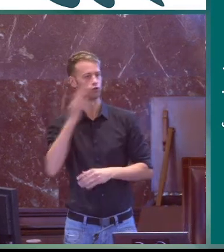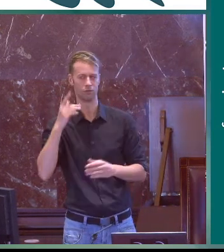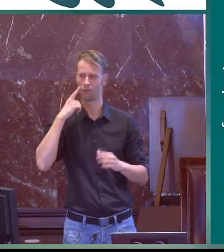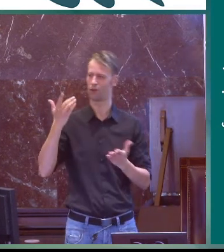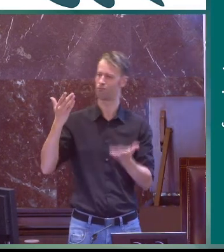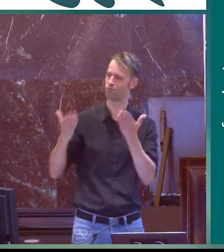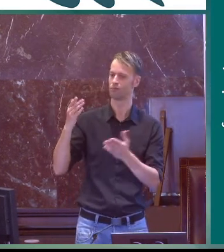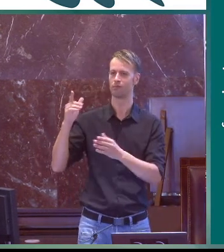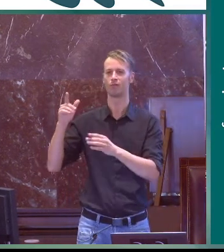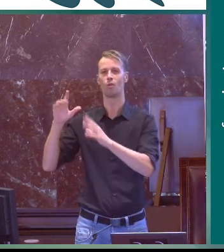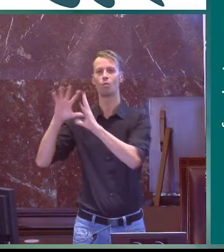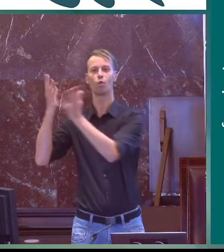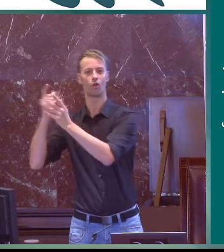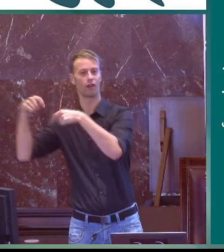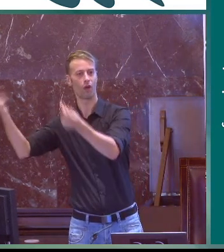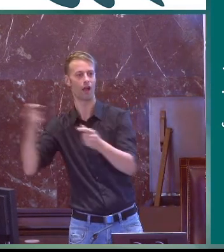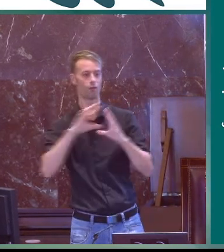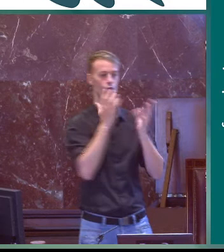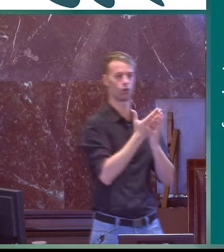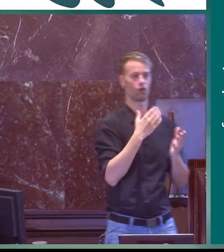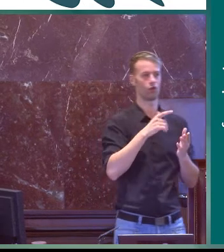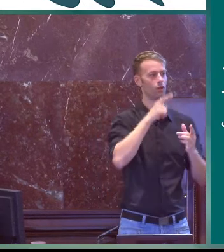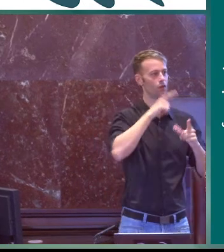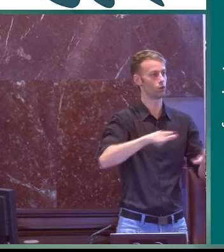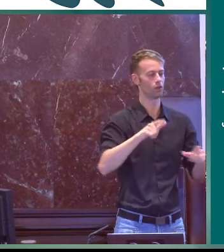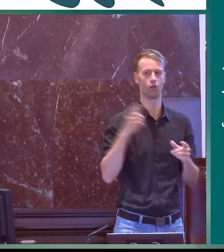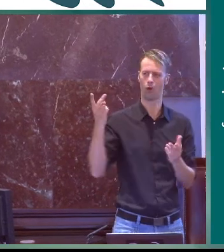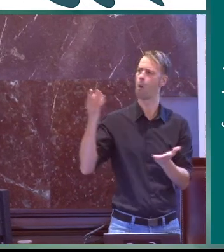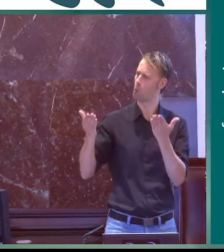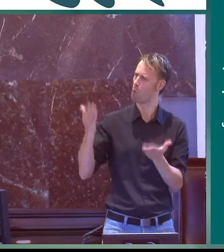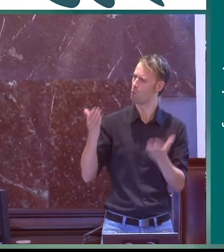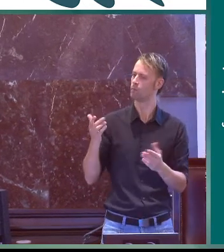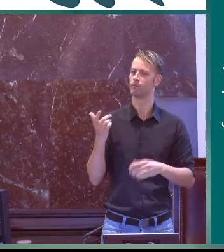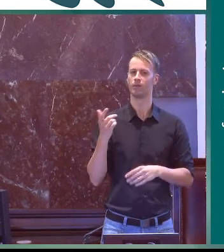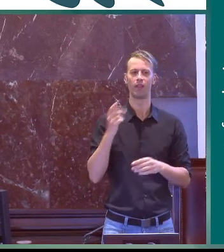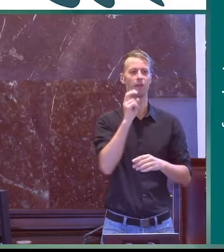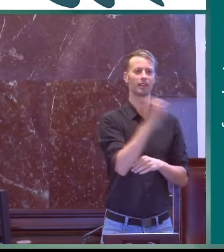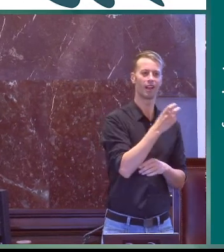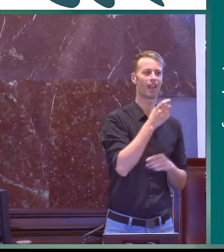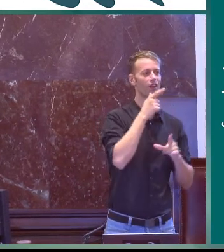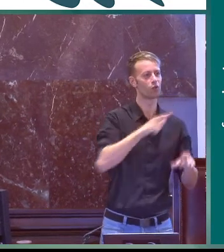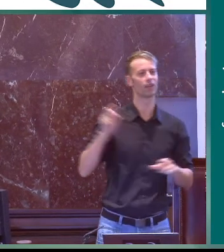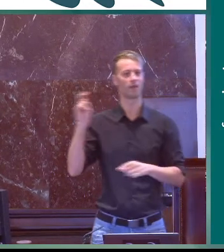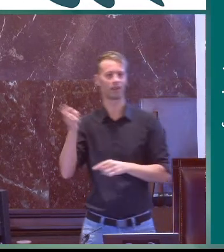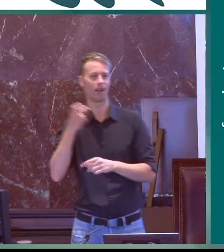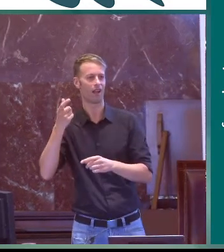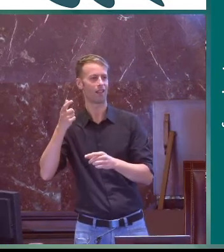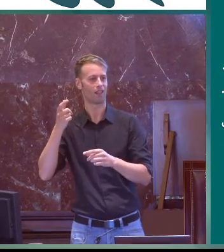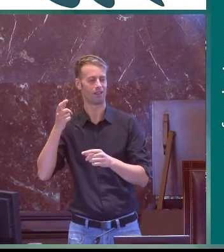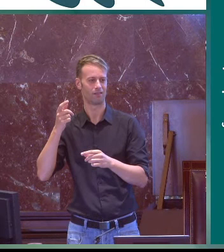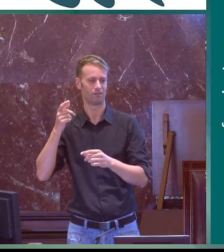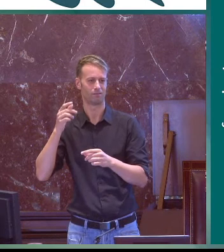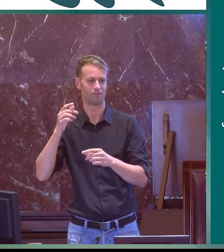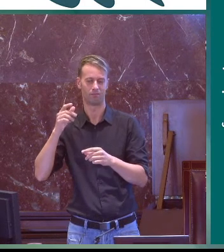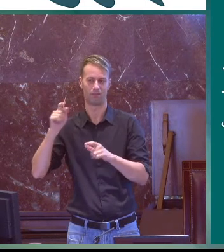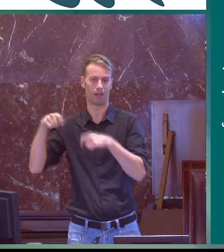es una metáfora muy buena del mundo de la naturaleza y del mundo de la lingüística diversidad